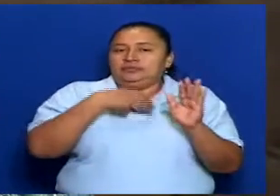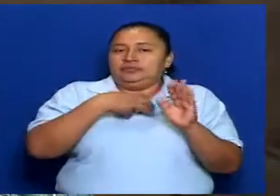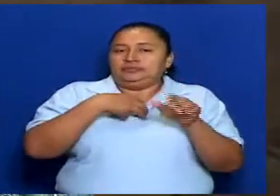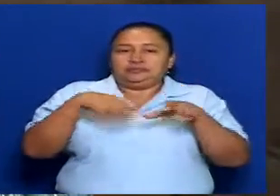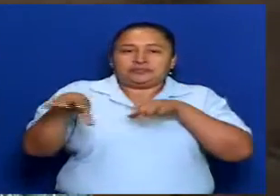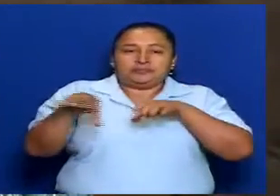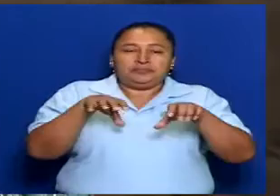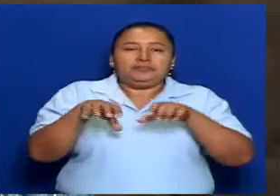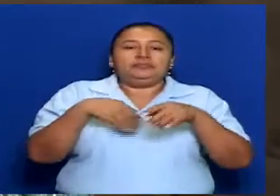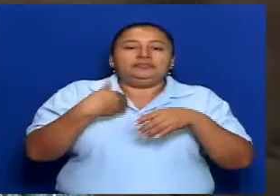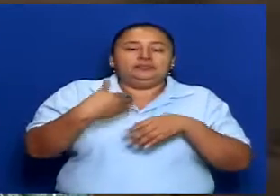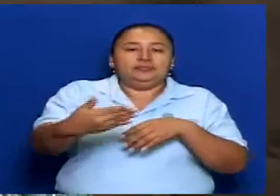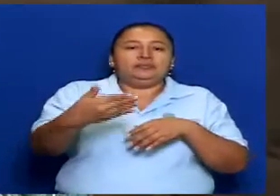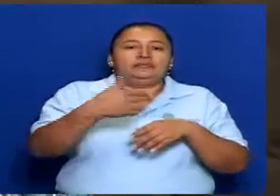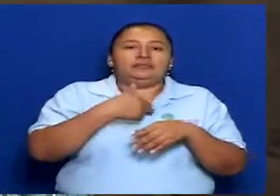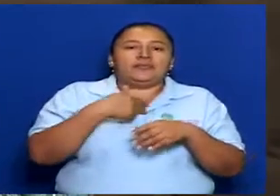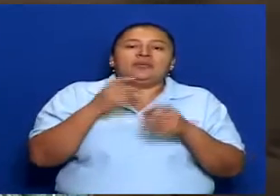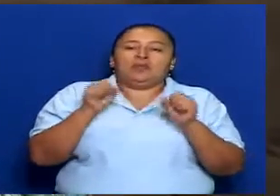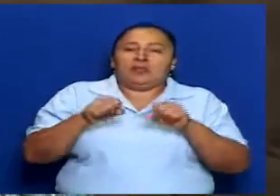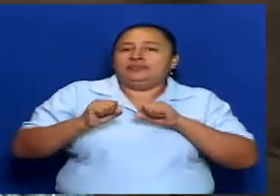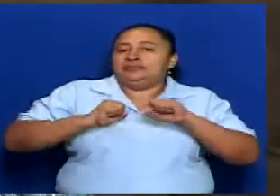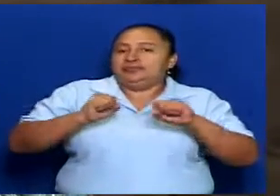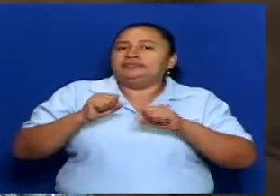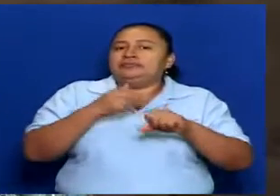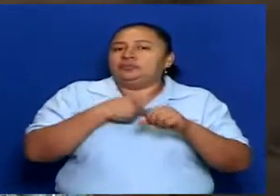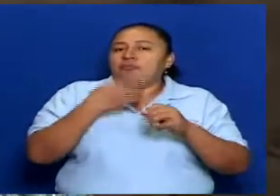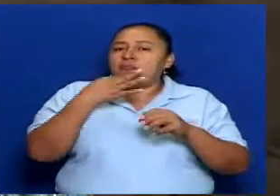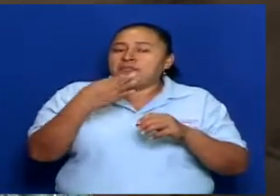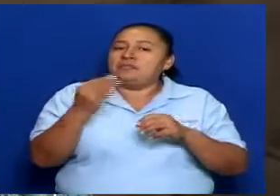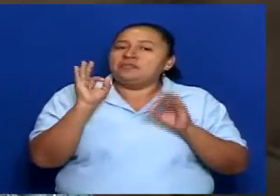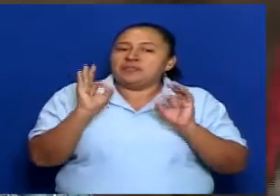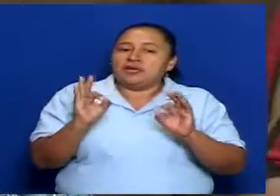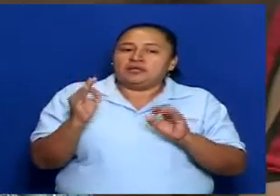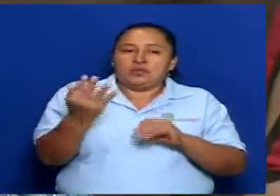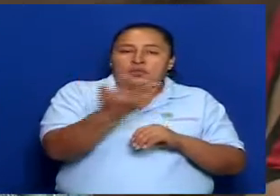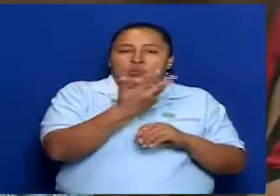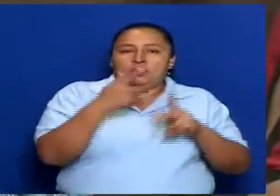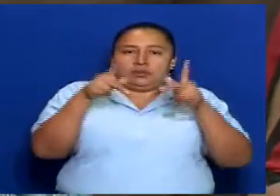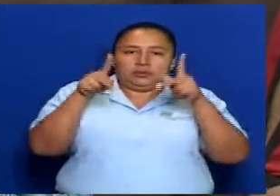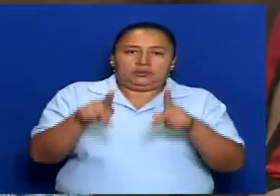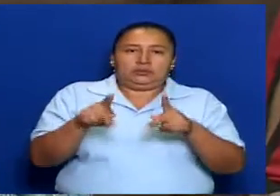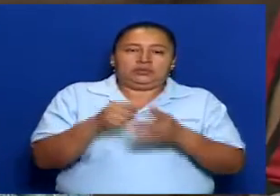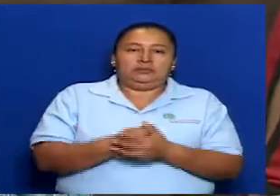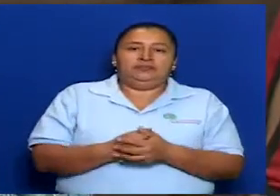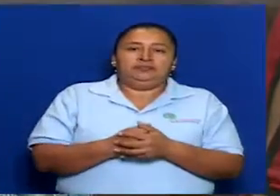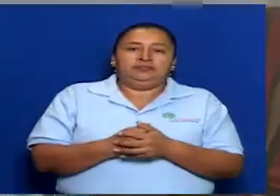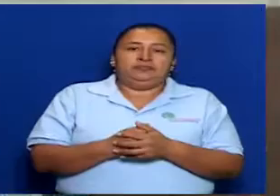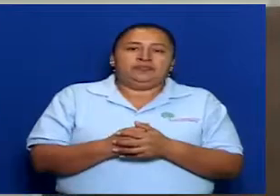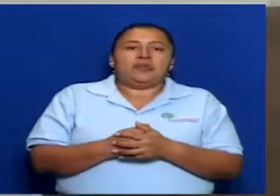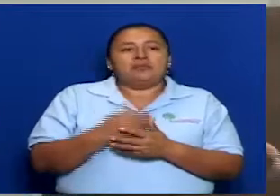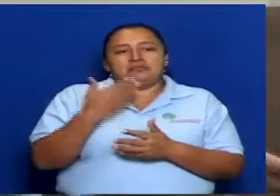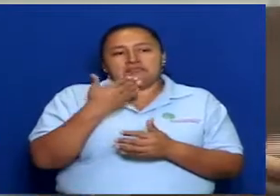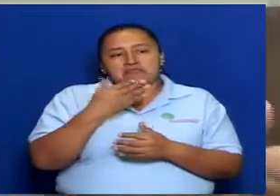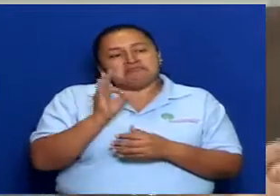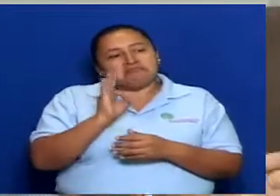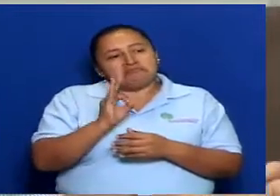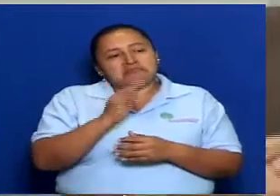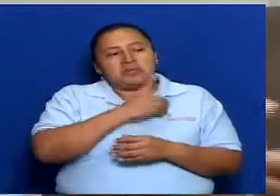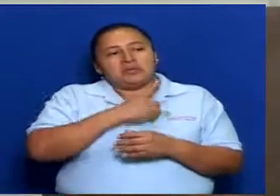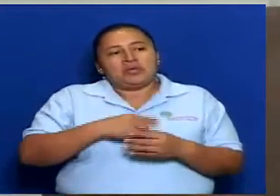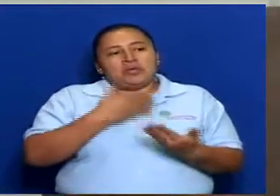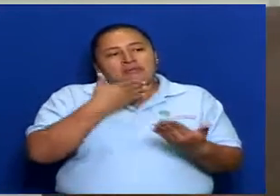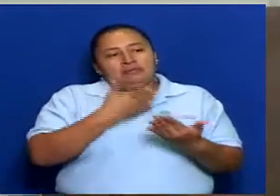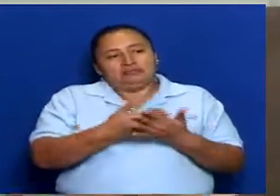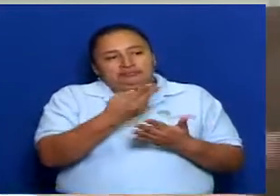acciones, que sean acciones por el bien común de nuestro pueblo. Bien, diputada, agradecemos su